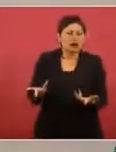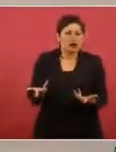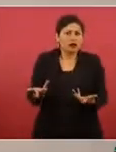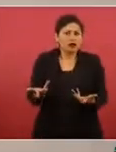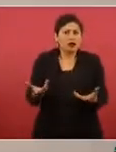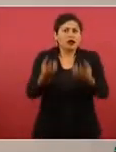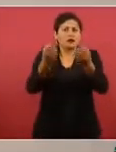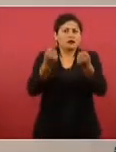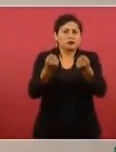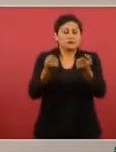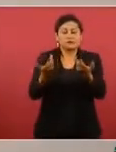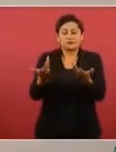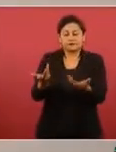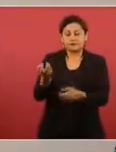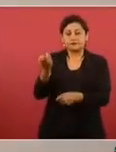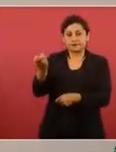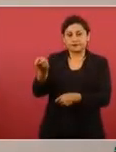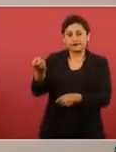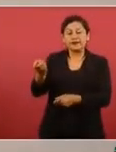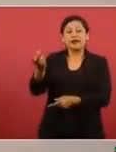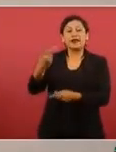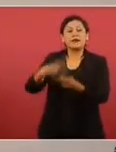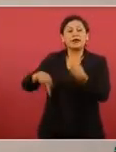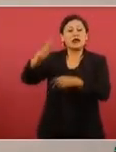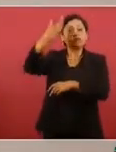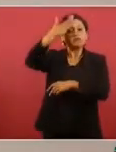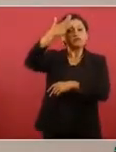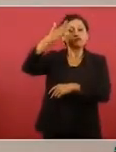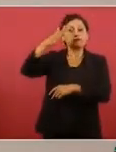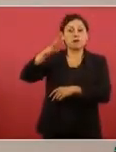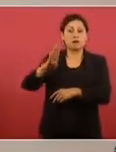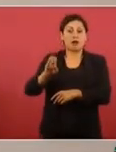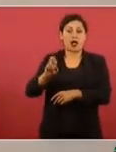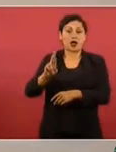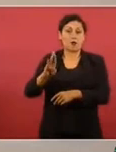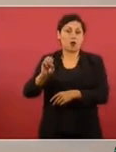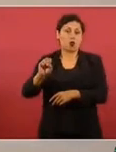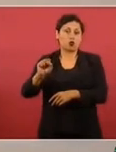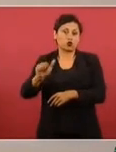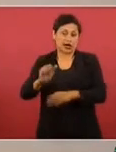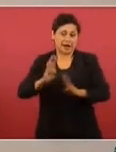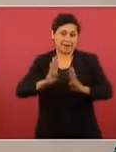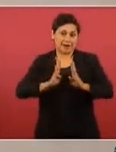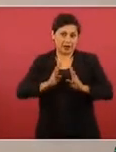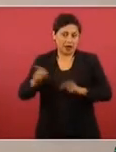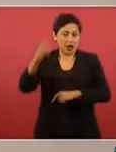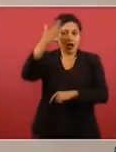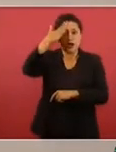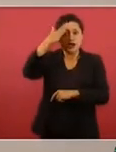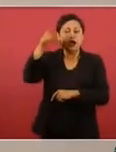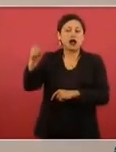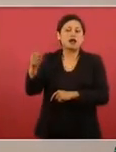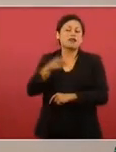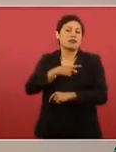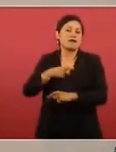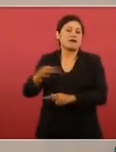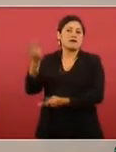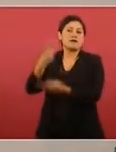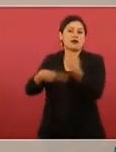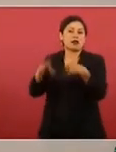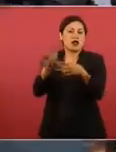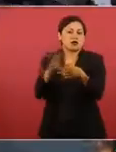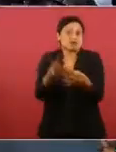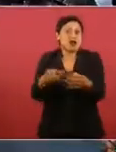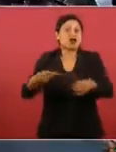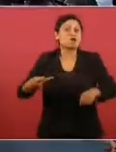que coincido efectivamente hubiera sido muy útil implementar el protocolo de búsqueda de militares desaparecidos para